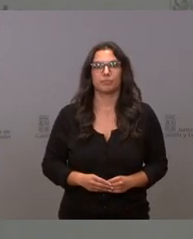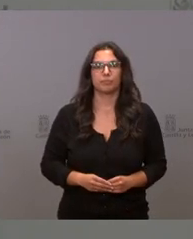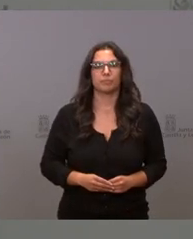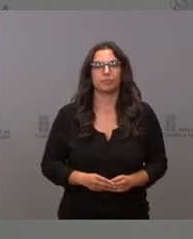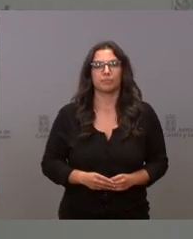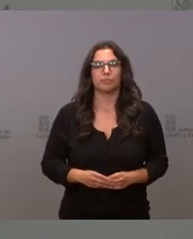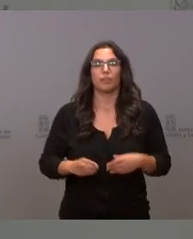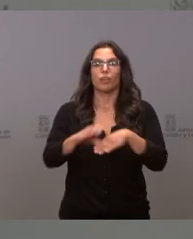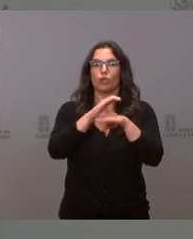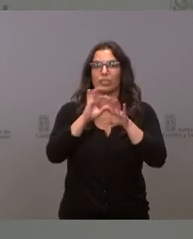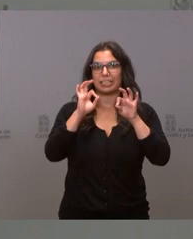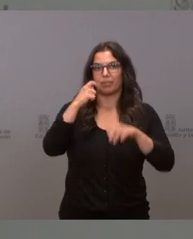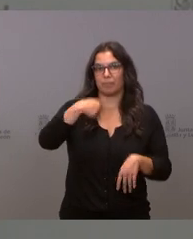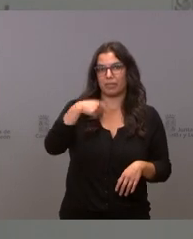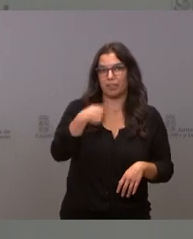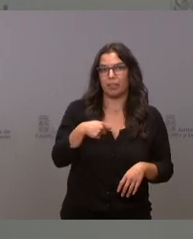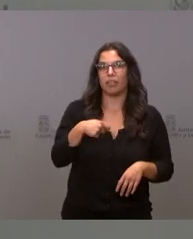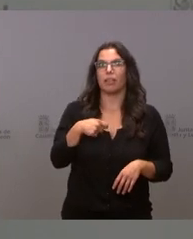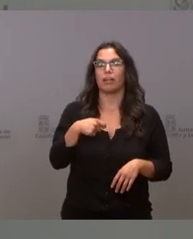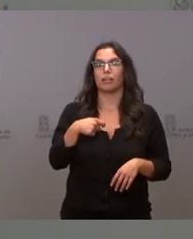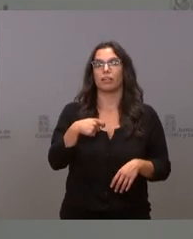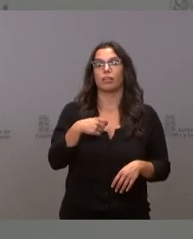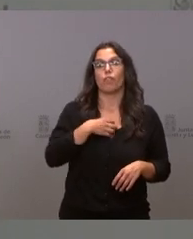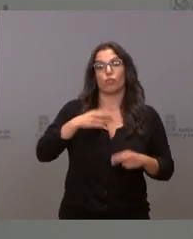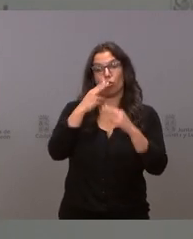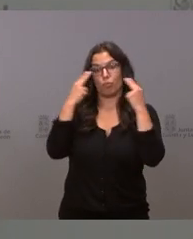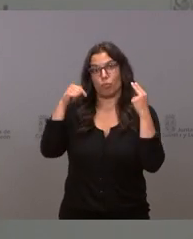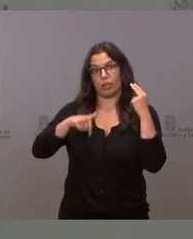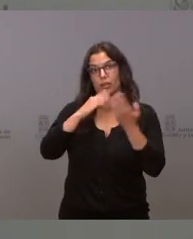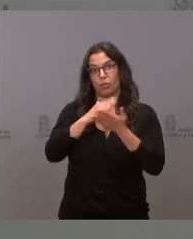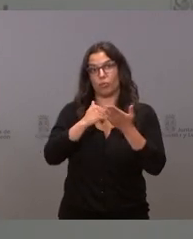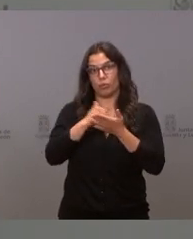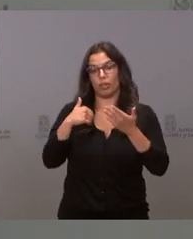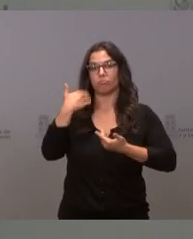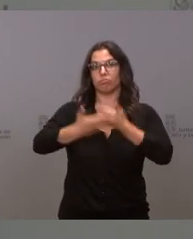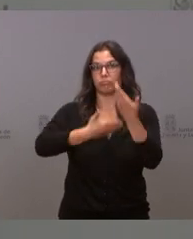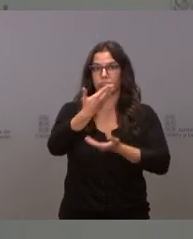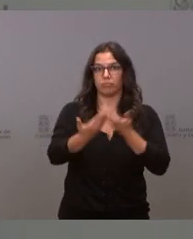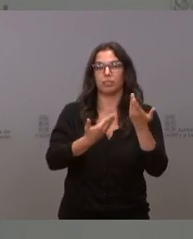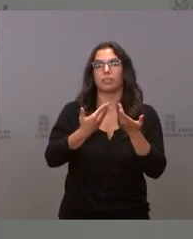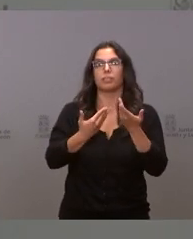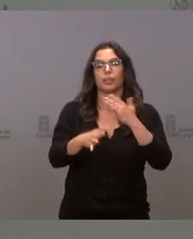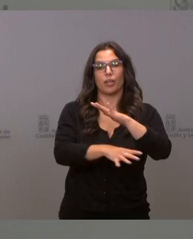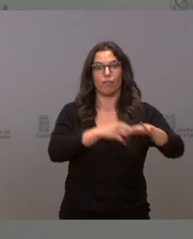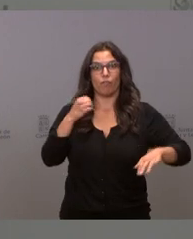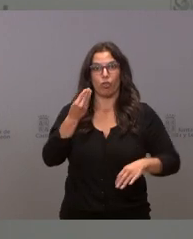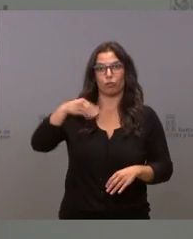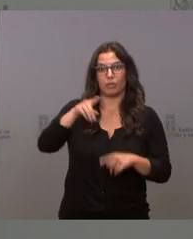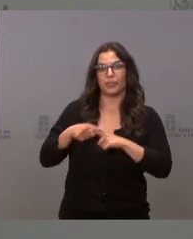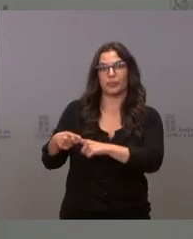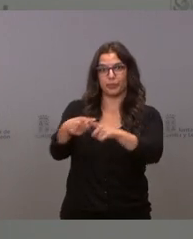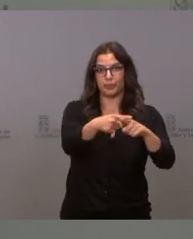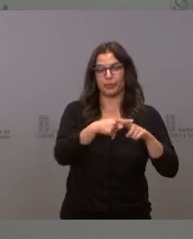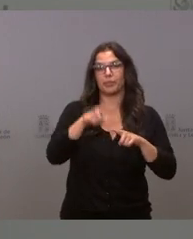consejera de Presidencia, avanza en la función pública de la comunidad con la distribución de fondos adicionales y el